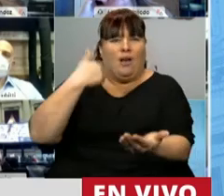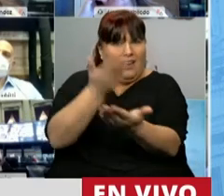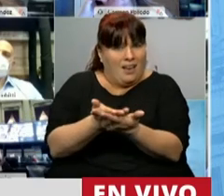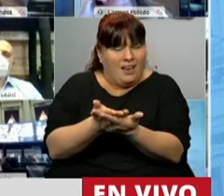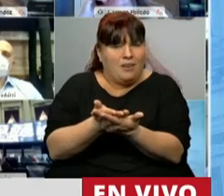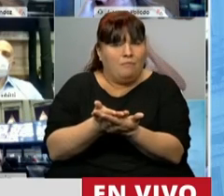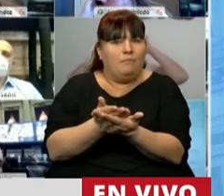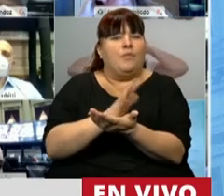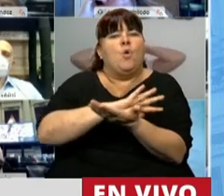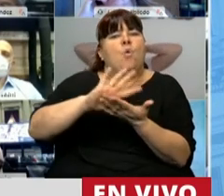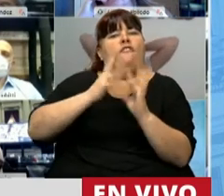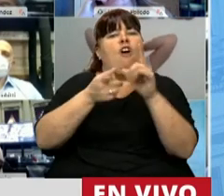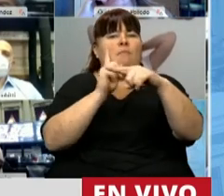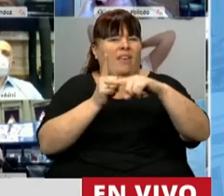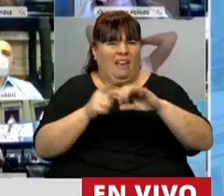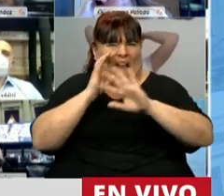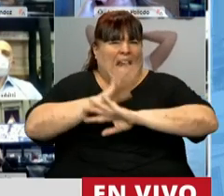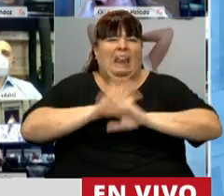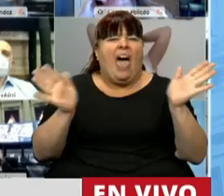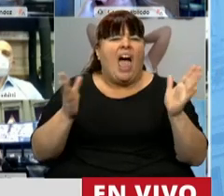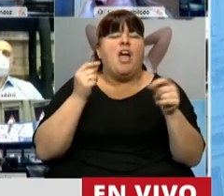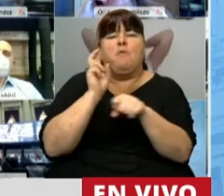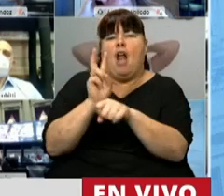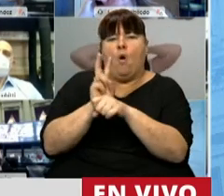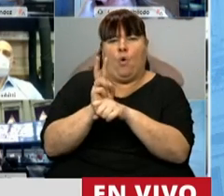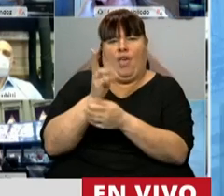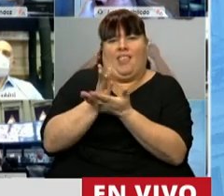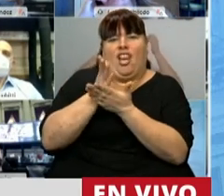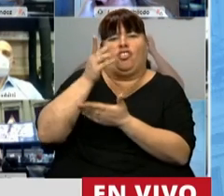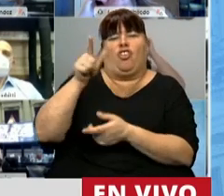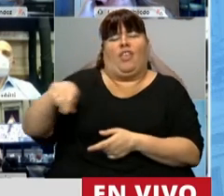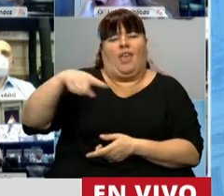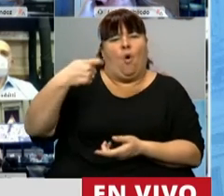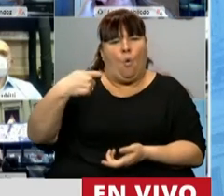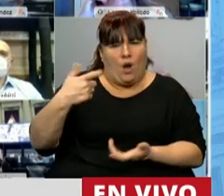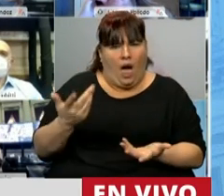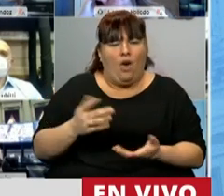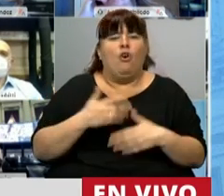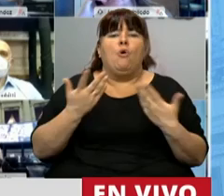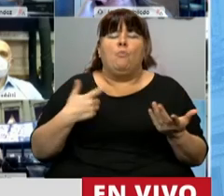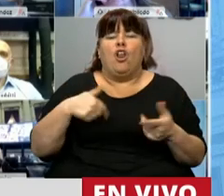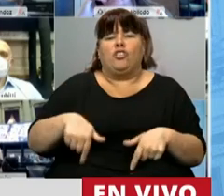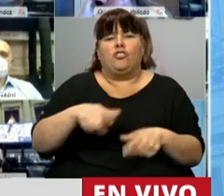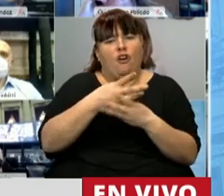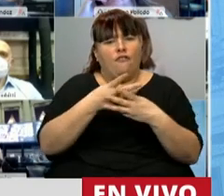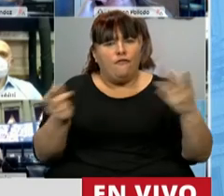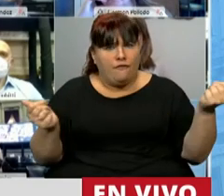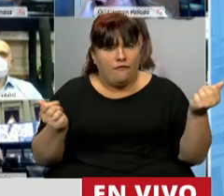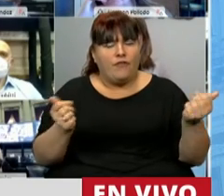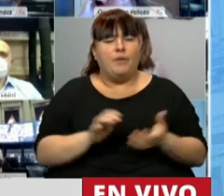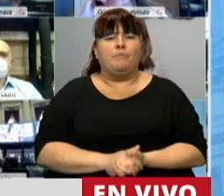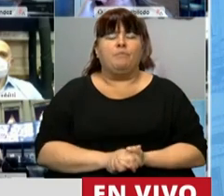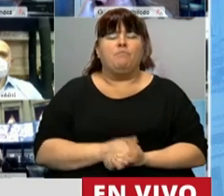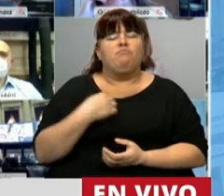una nueva fórmula que nada tiene que ver con defender el derecho a los jubilados. Por eso digo, para ir terminando,